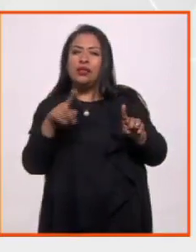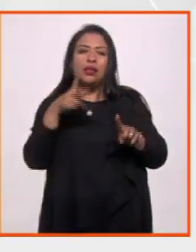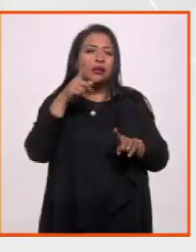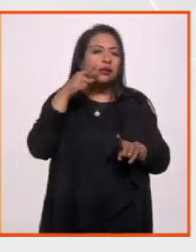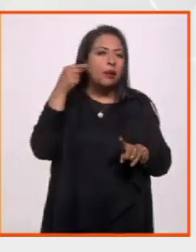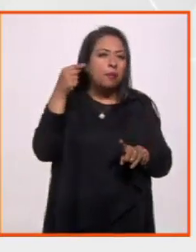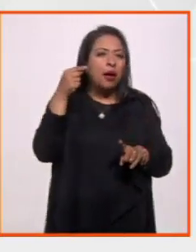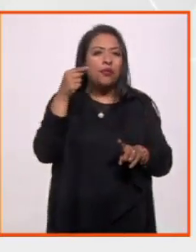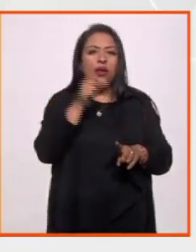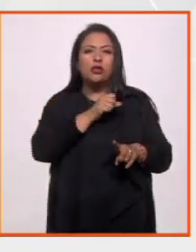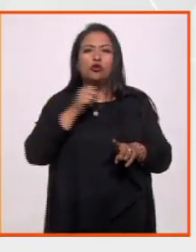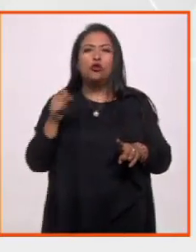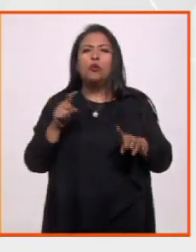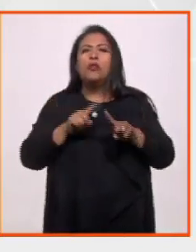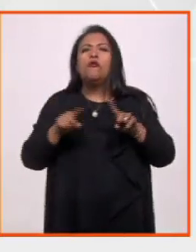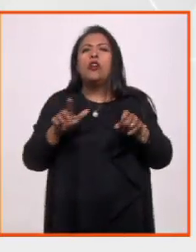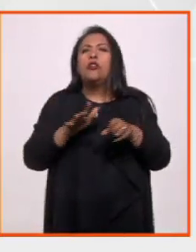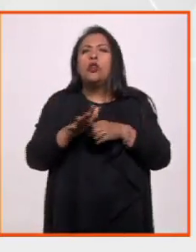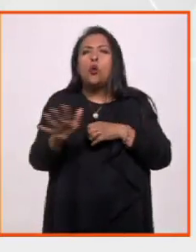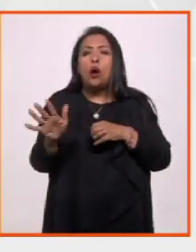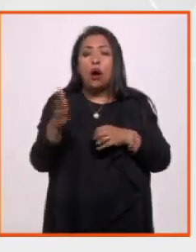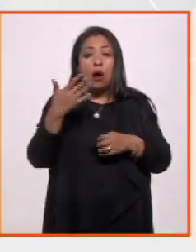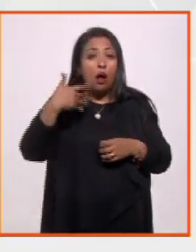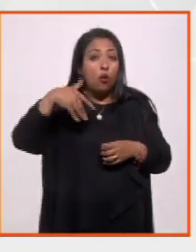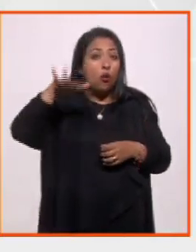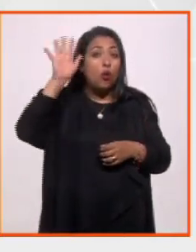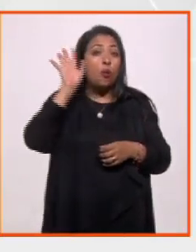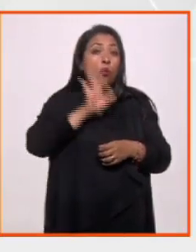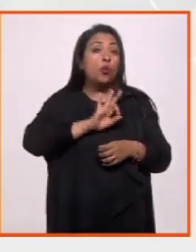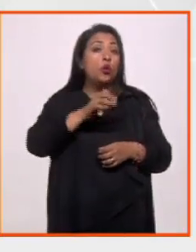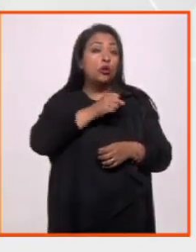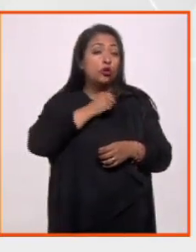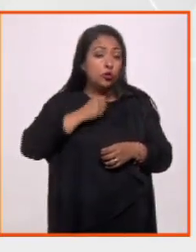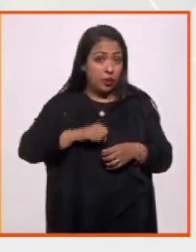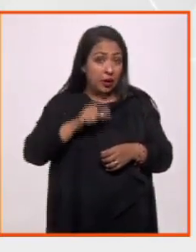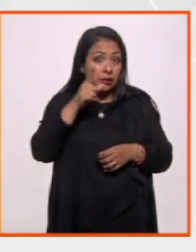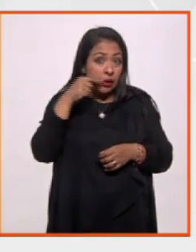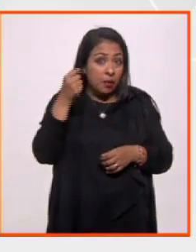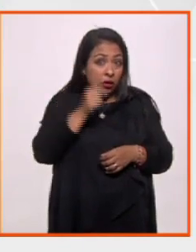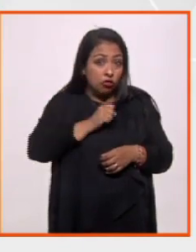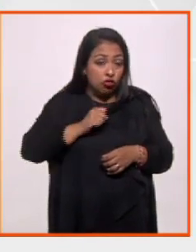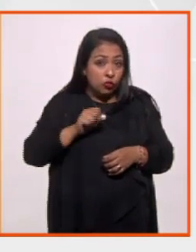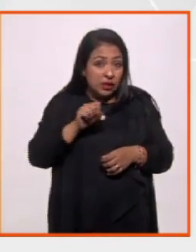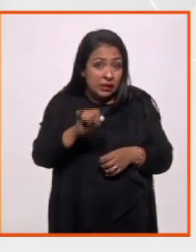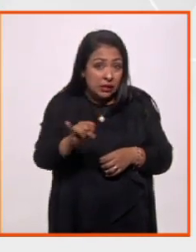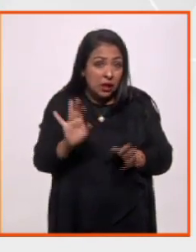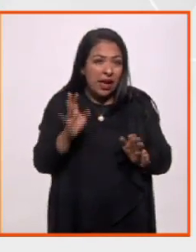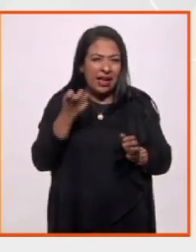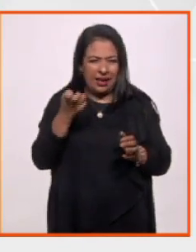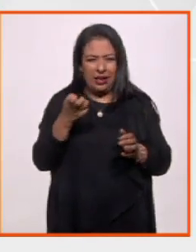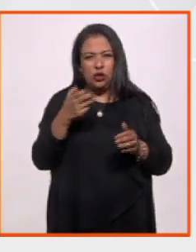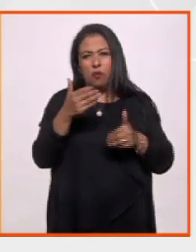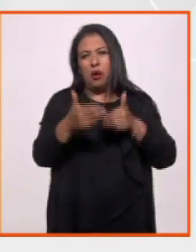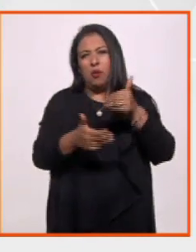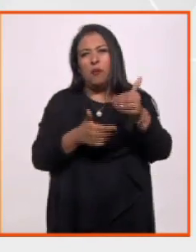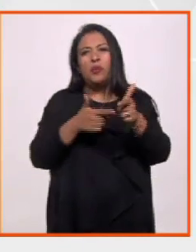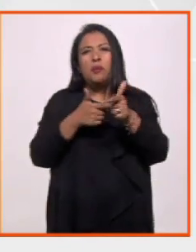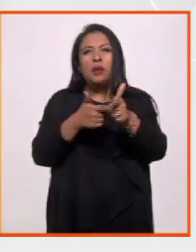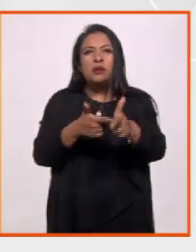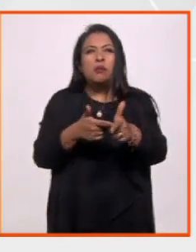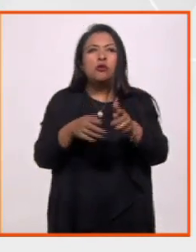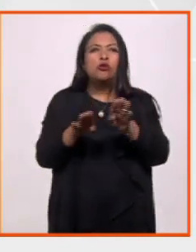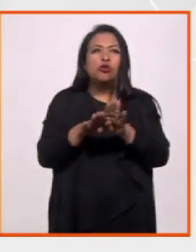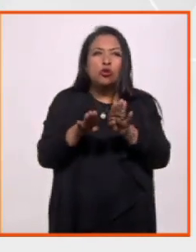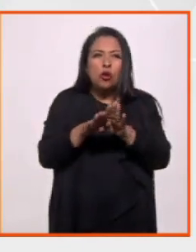Zapata y los superhéroes de hoy? ¿Pudo haber existido un superhéroe? ¿Fue Zapata un superhéroe? Y a partir de esa línea podemos entrar y